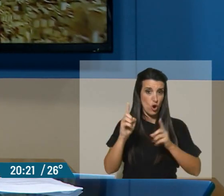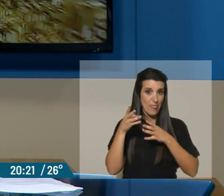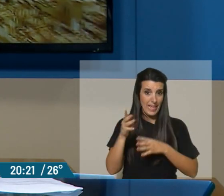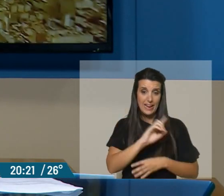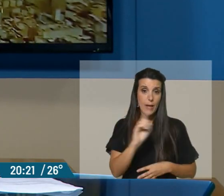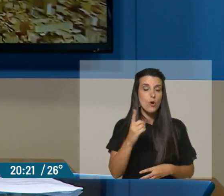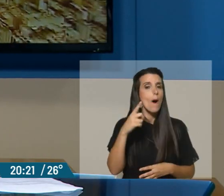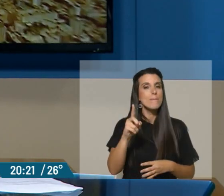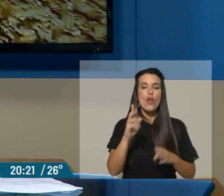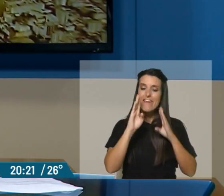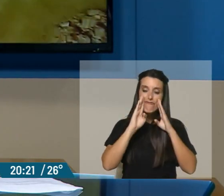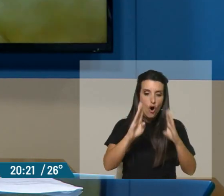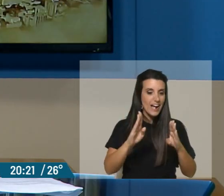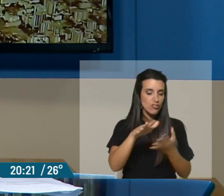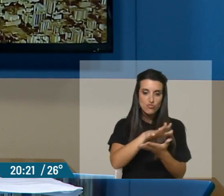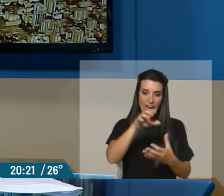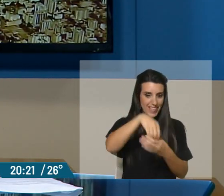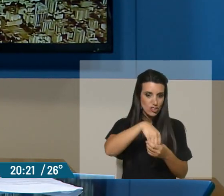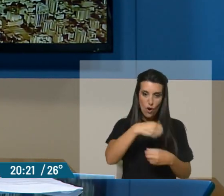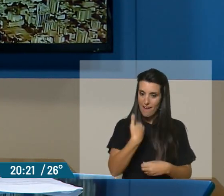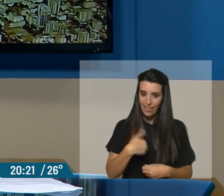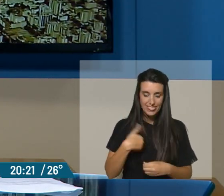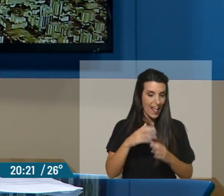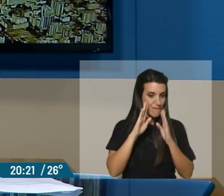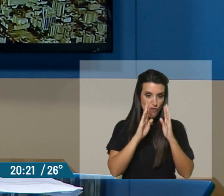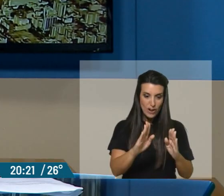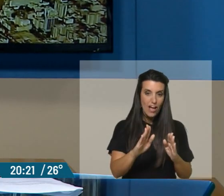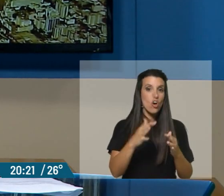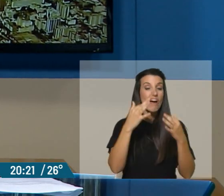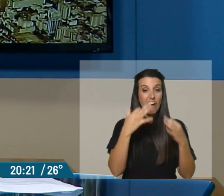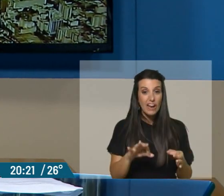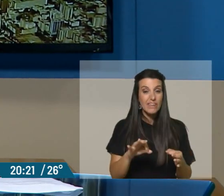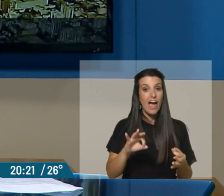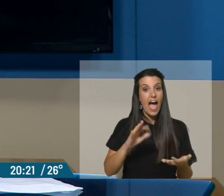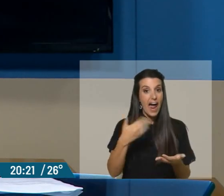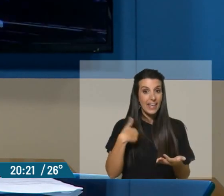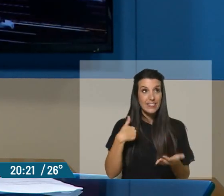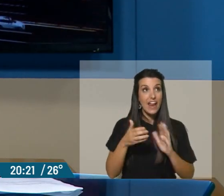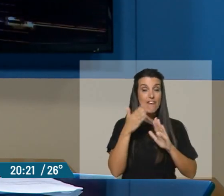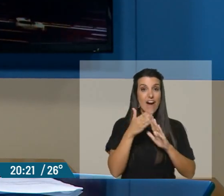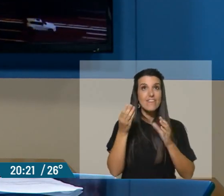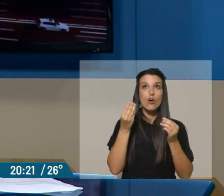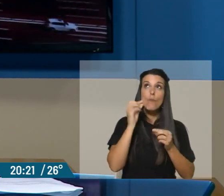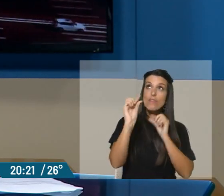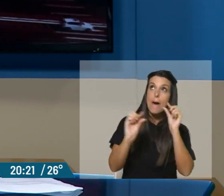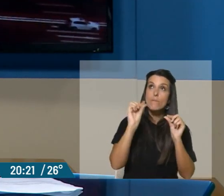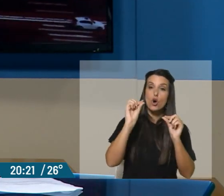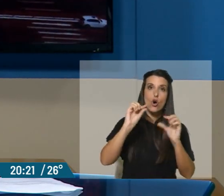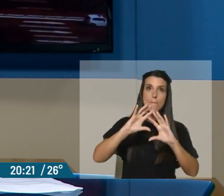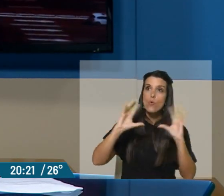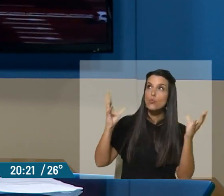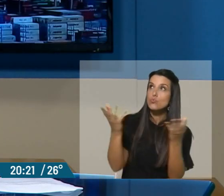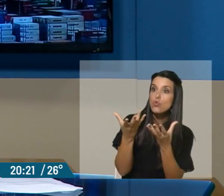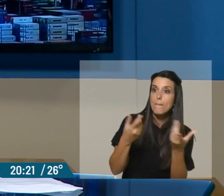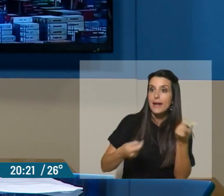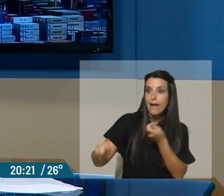tan enfocado en la situación interna que la forma en la que Argentina se va a ir insertando nuevamente en